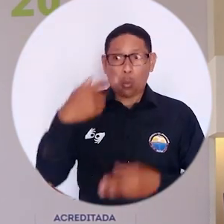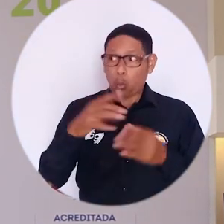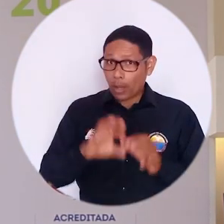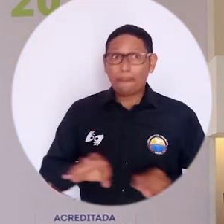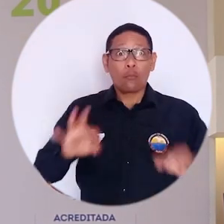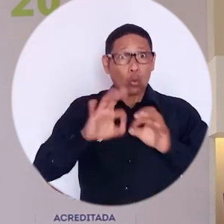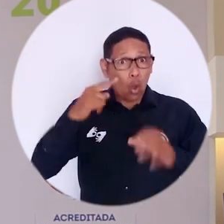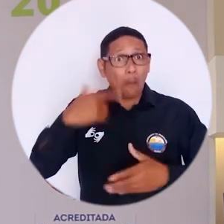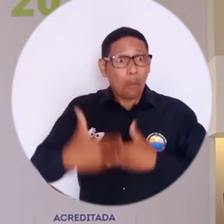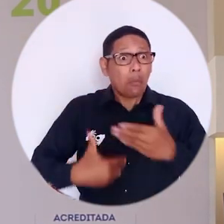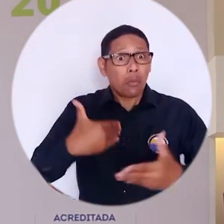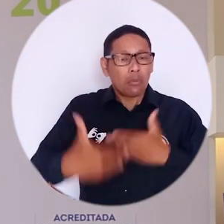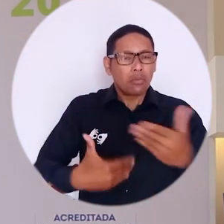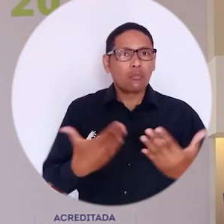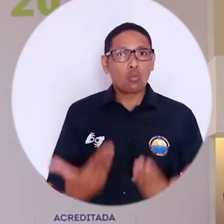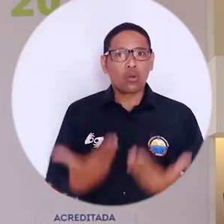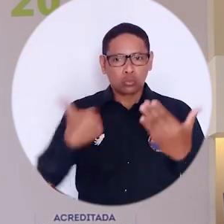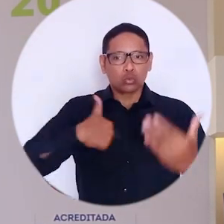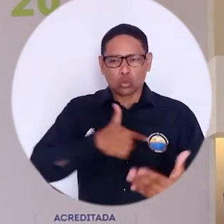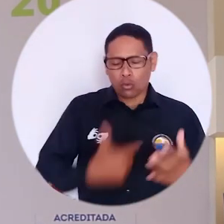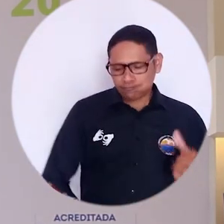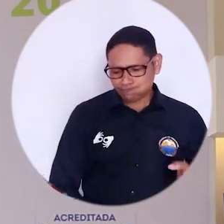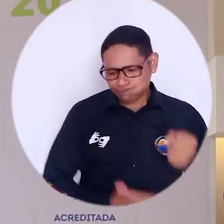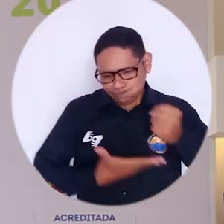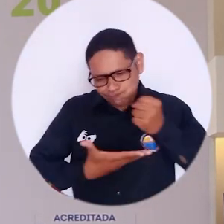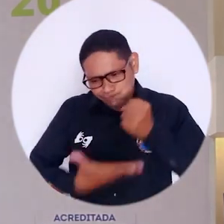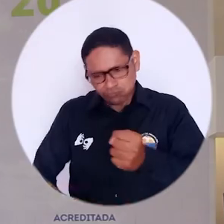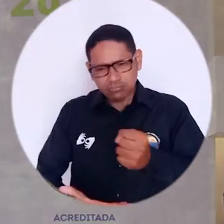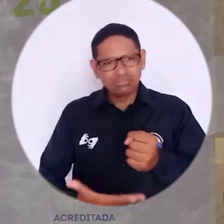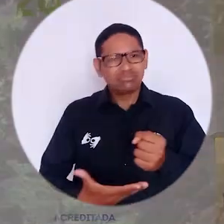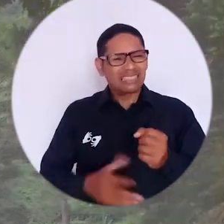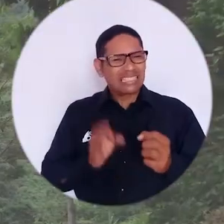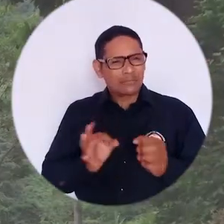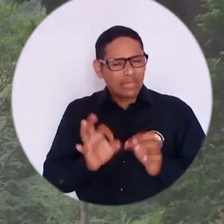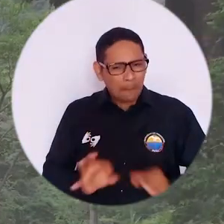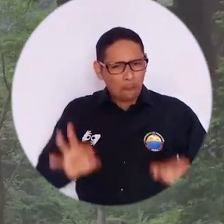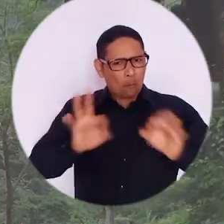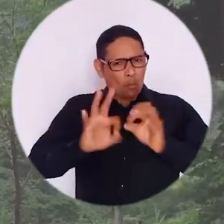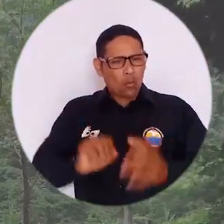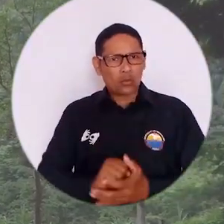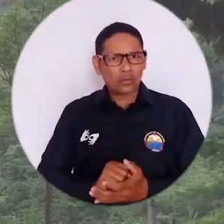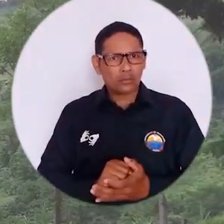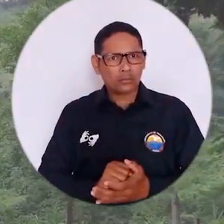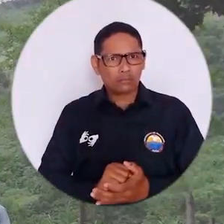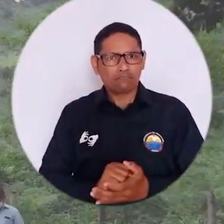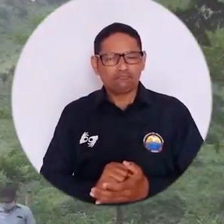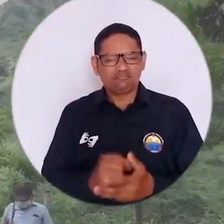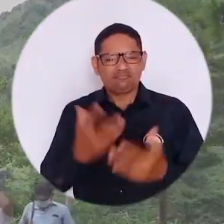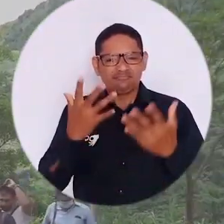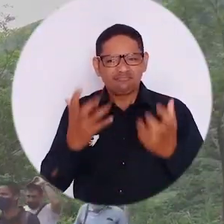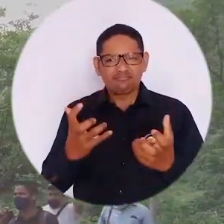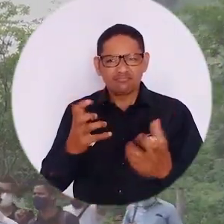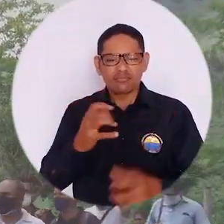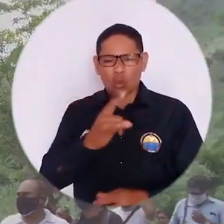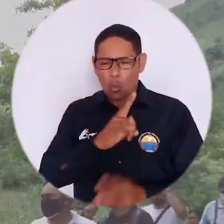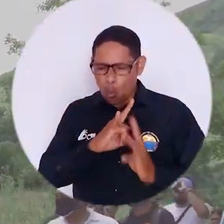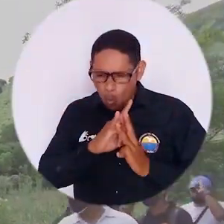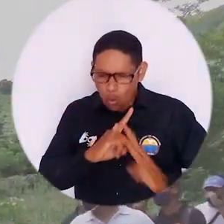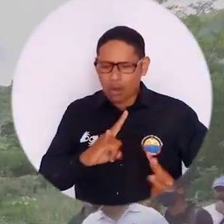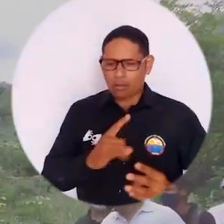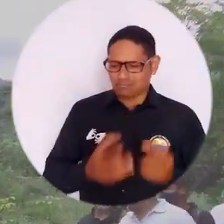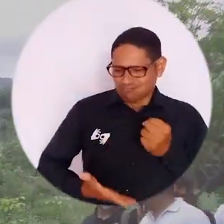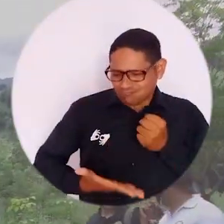ya de anunciar nuestro aporte que hacemos todos los años los colombianos en el BIP y quisimos que fuera con la Universidad de Magdalena